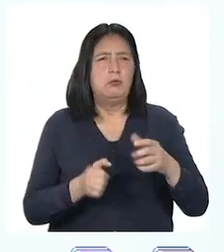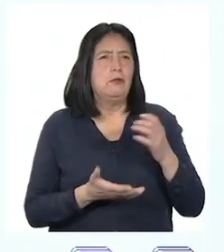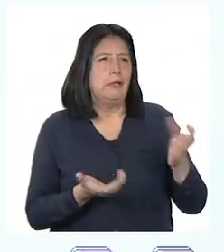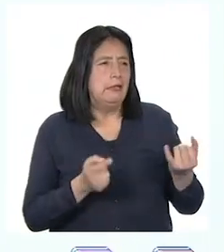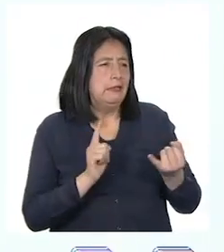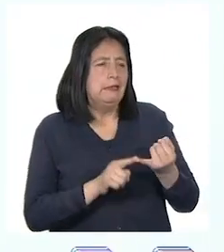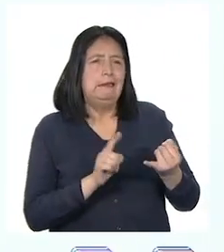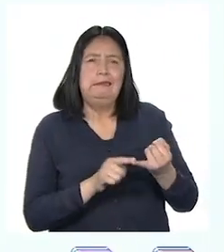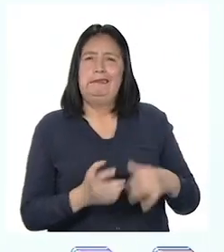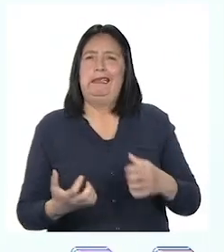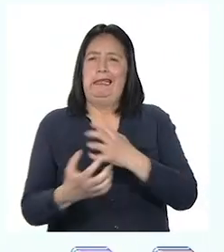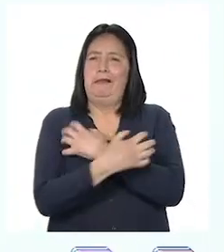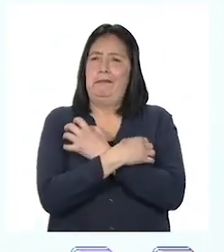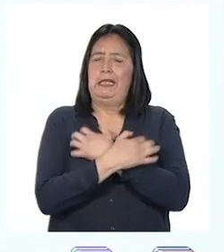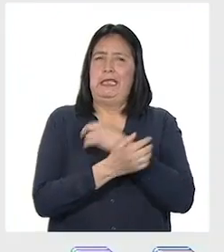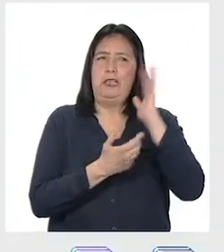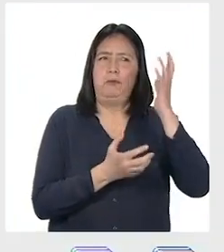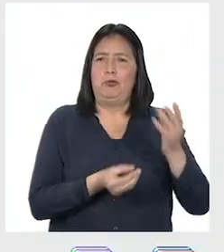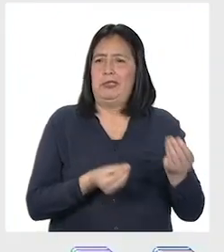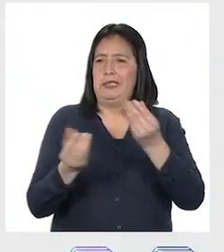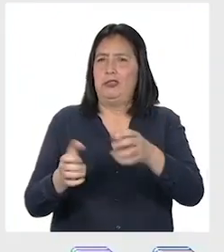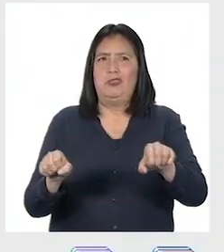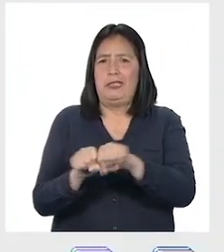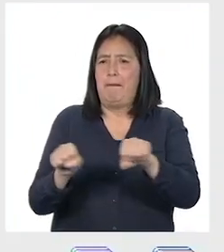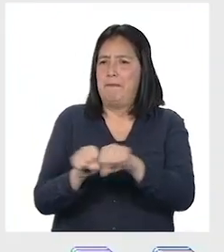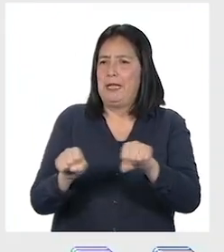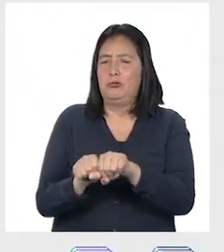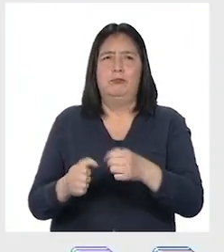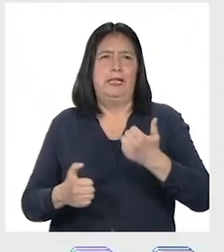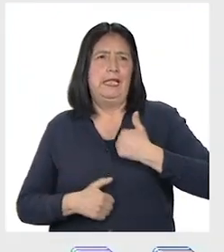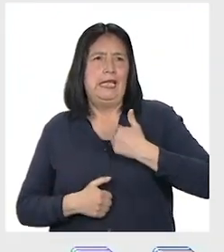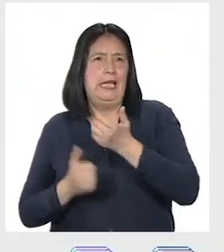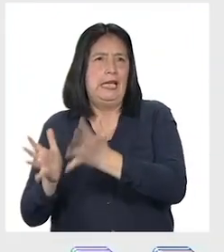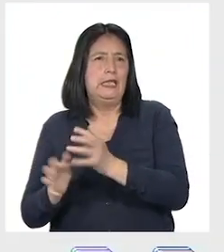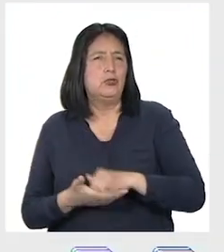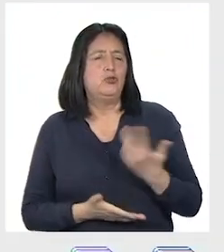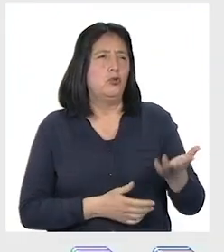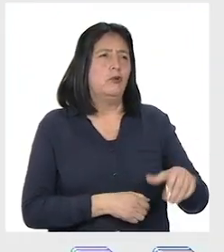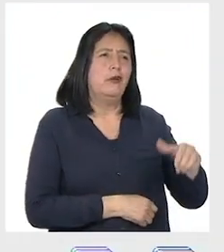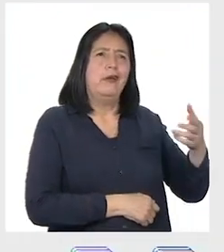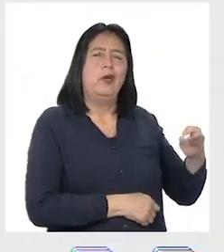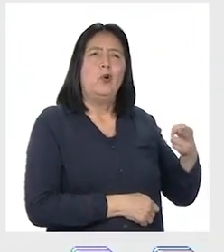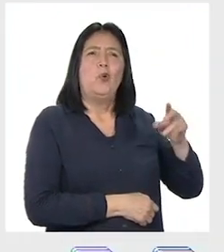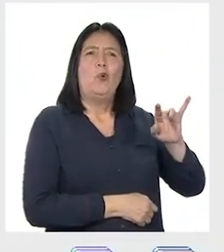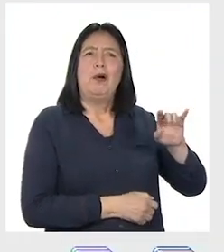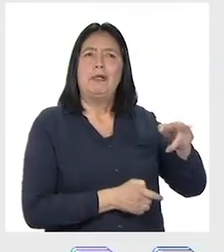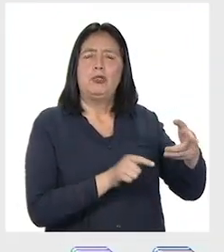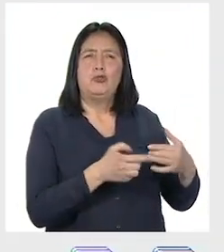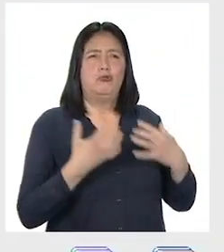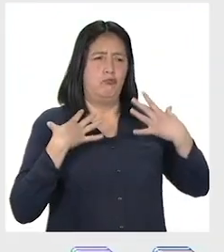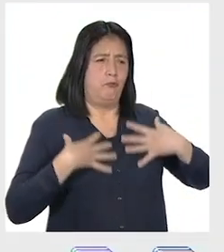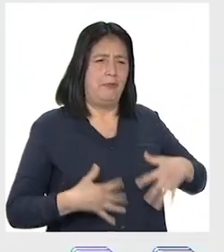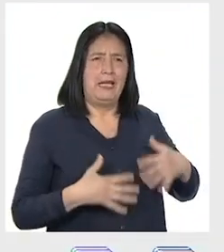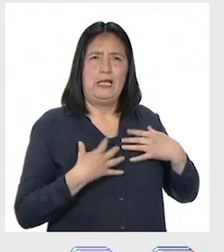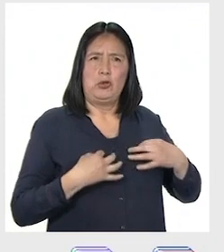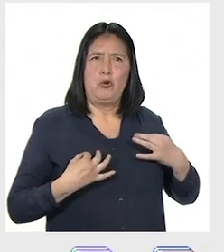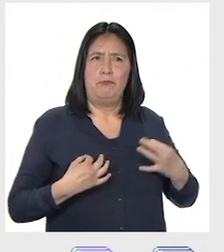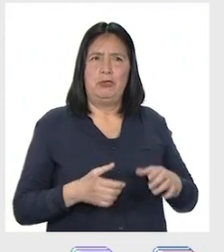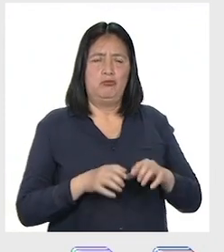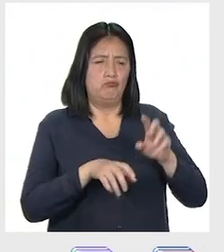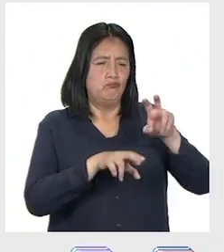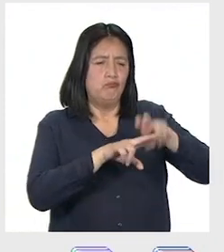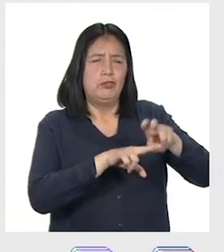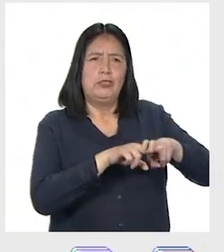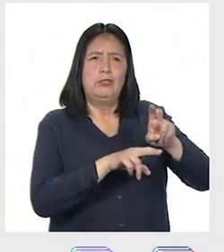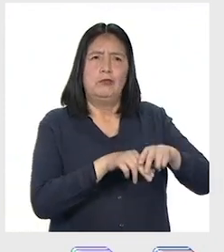Desde Lambayeque y Piura se proporcionó calzado a las tropas. En Guamachuco se confeccionaron vestidos y monturas.